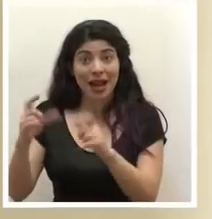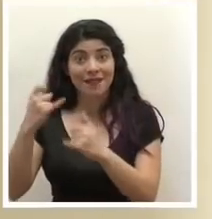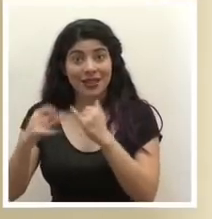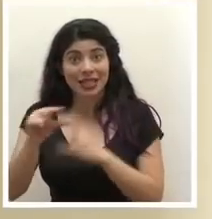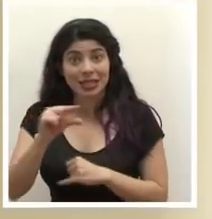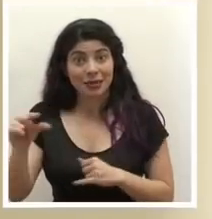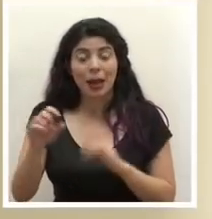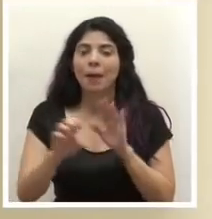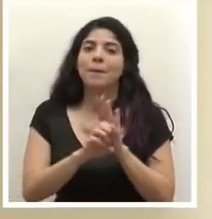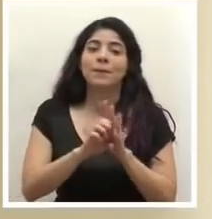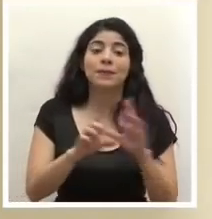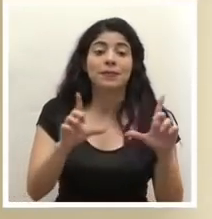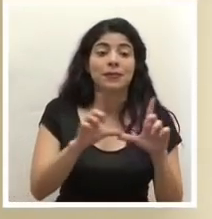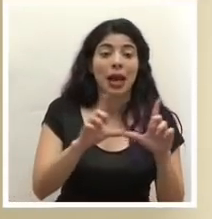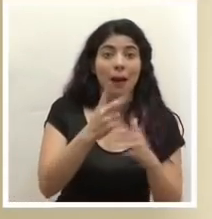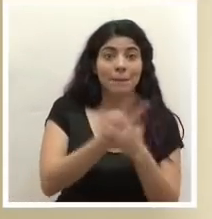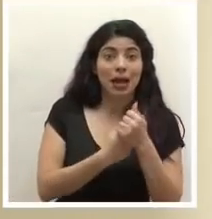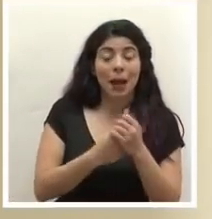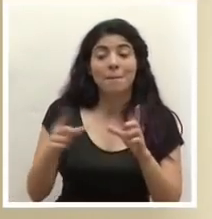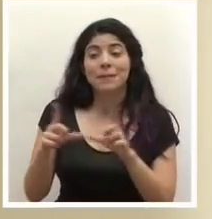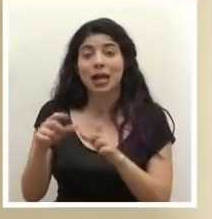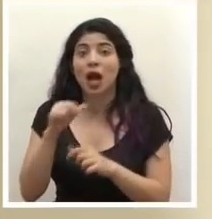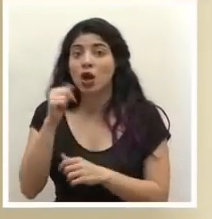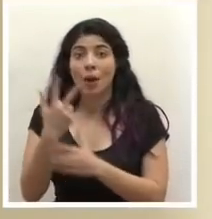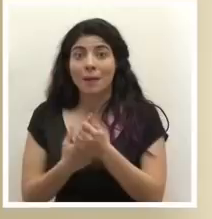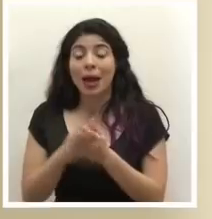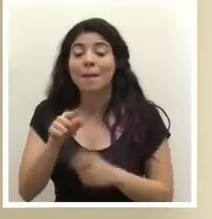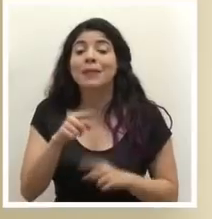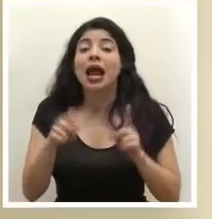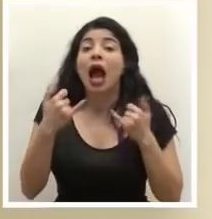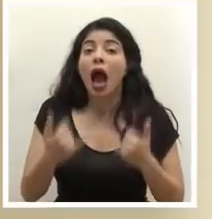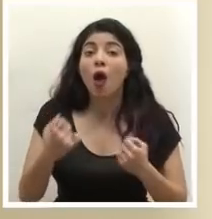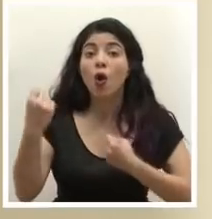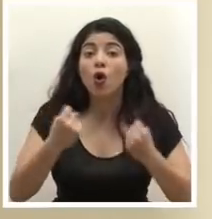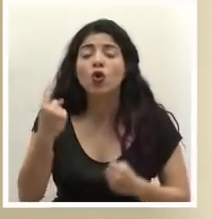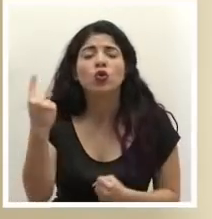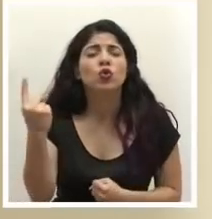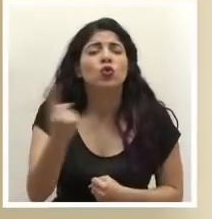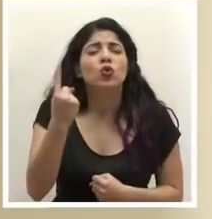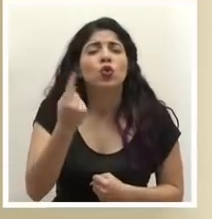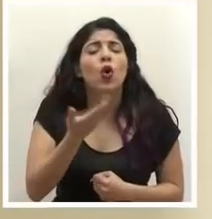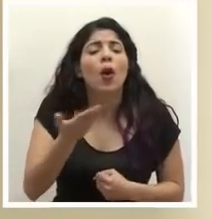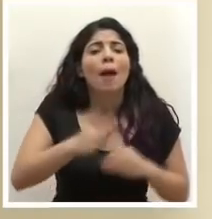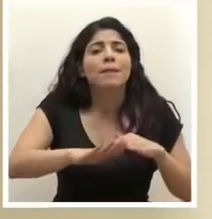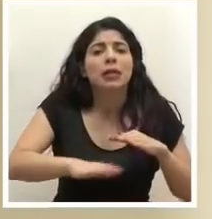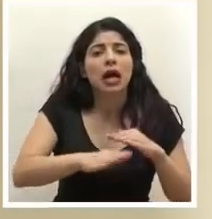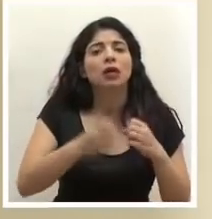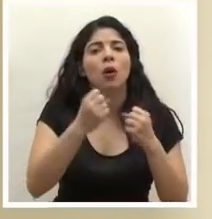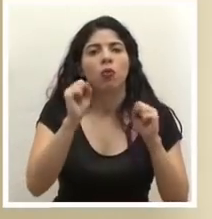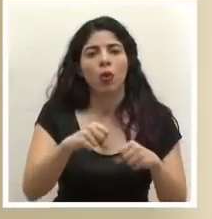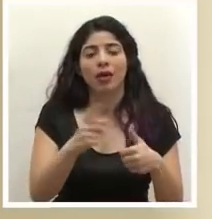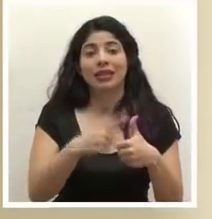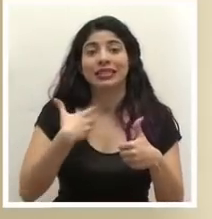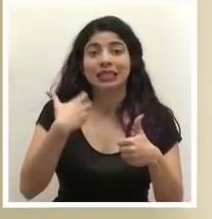de semana ya sea por placas pares o impares y única y exclusivamente para los requerimientos básicos salud